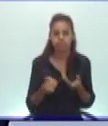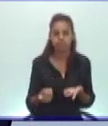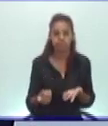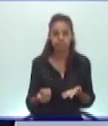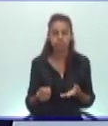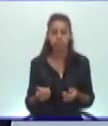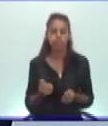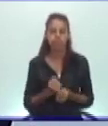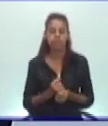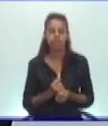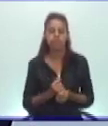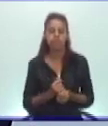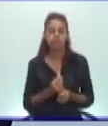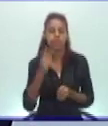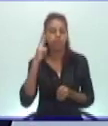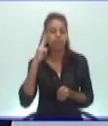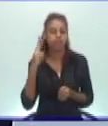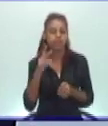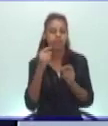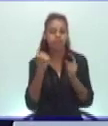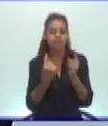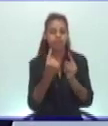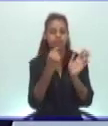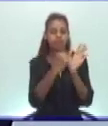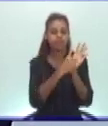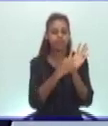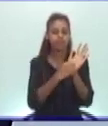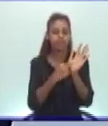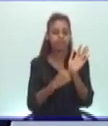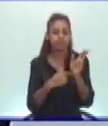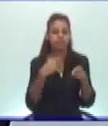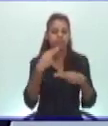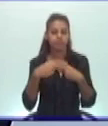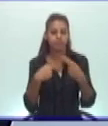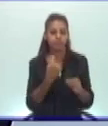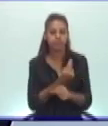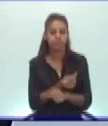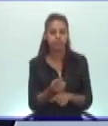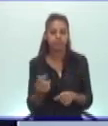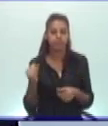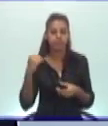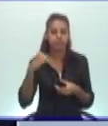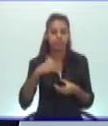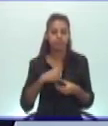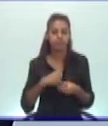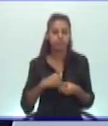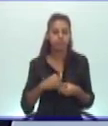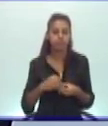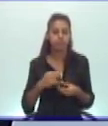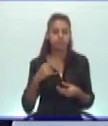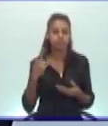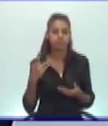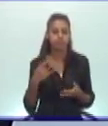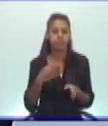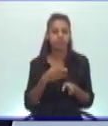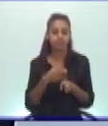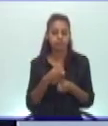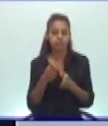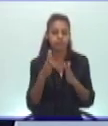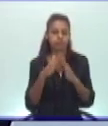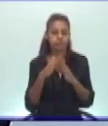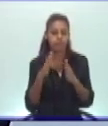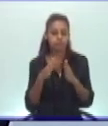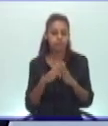medicamentos, y es bueno recordar todos estos elementos a la hora de realizar su seminario integrador. Les recomiendo que continúen en casa